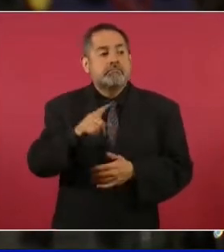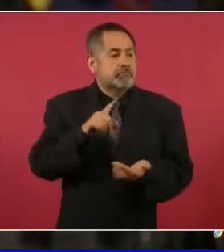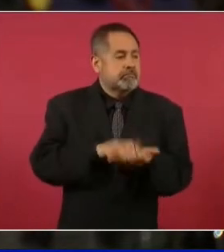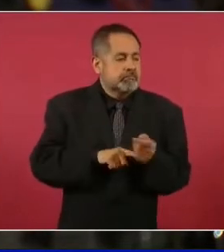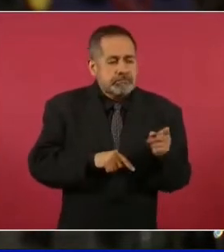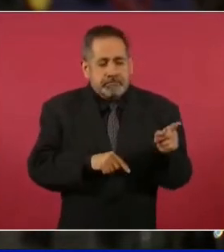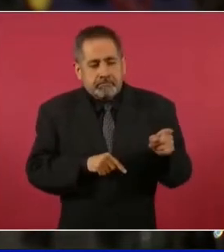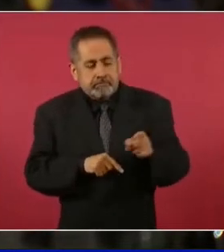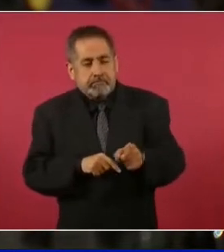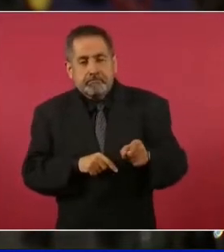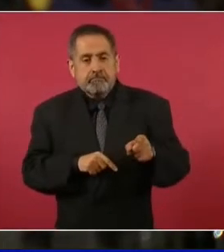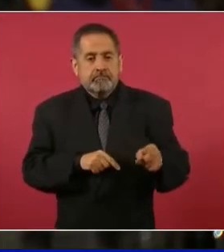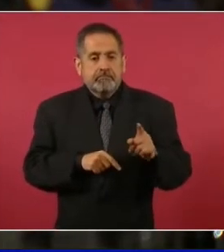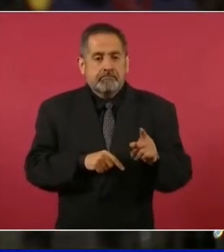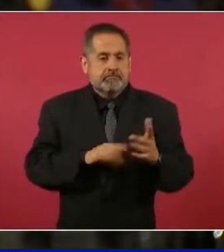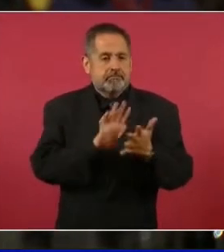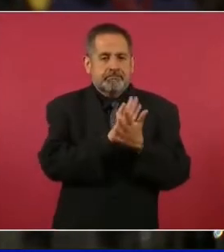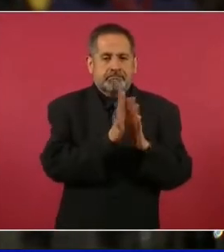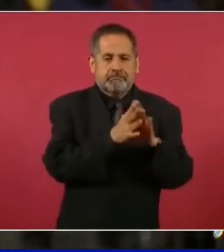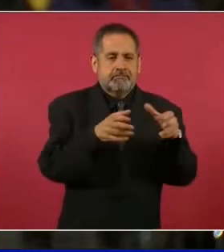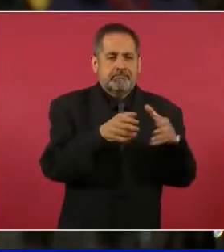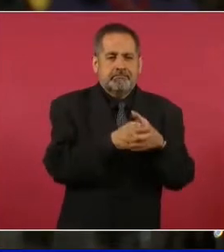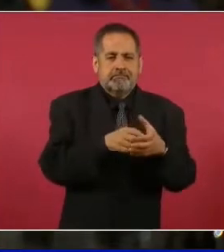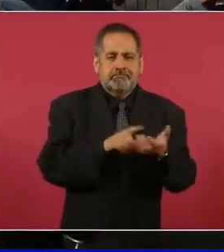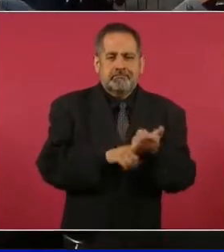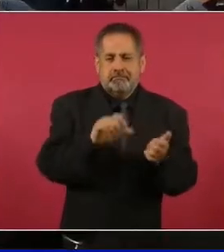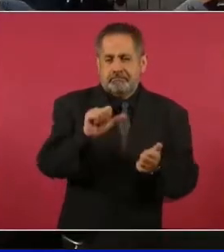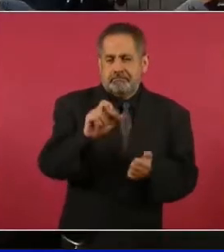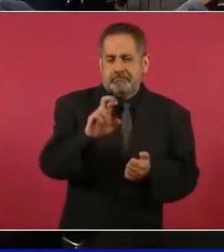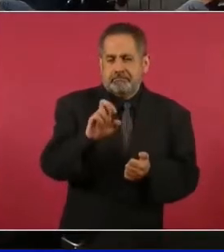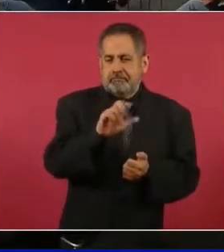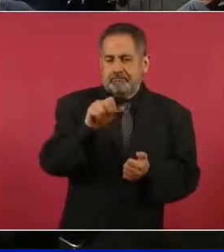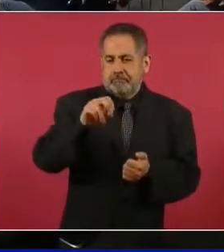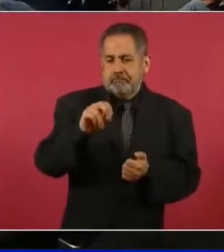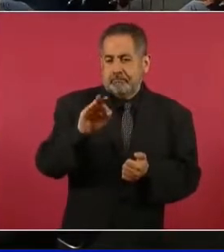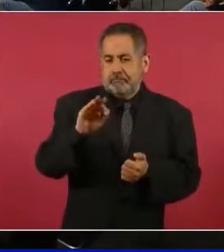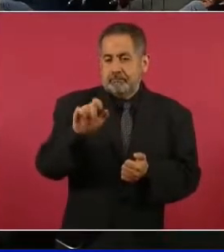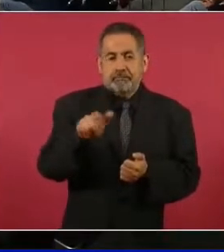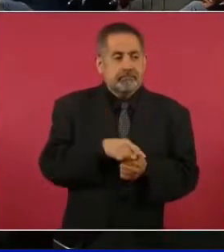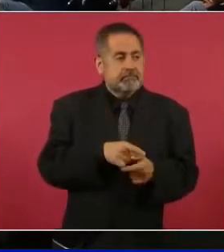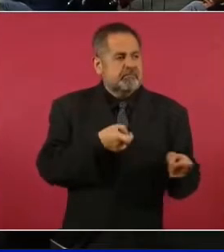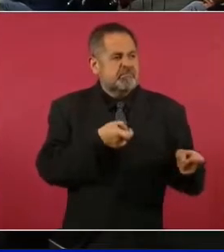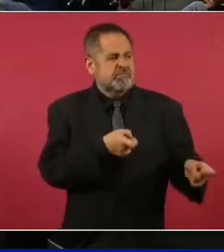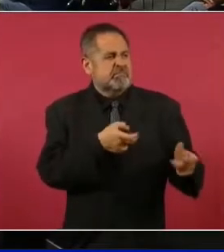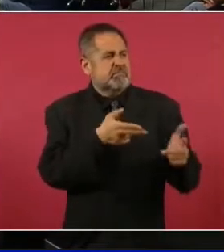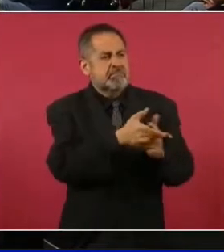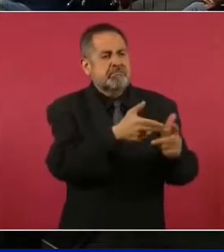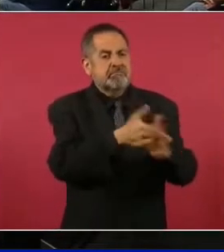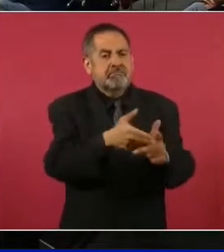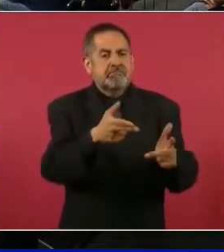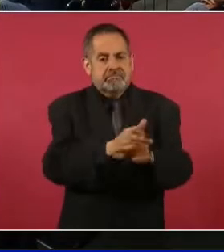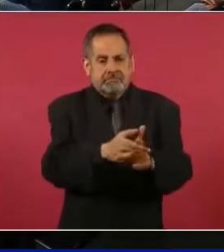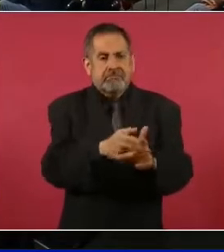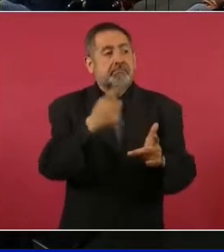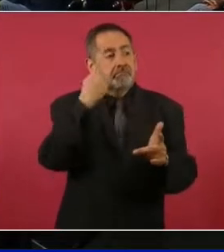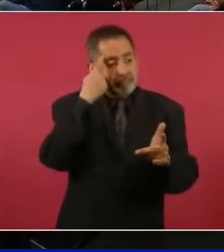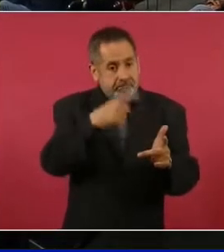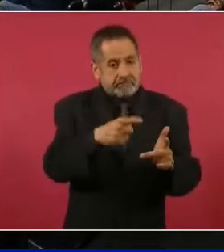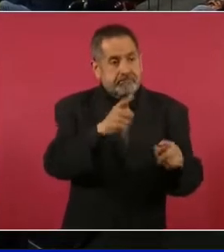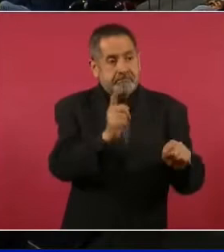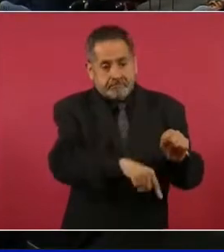un cártel, el de los Arellano Félix, y dejar el camino libre de Sinaloa, esto principalmente en Tijuana